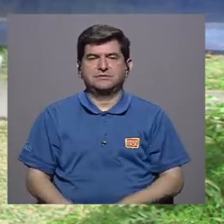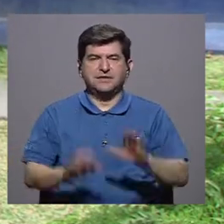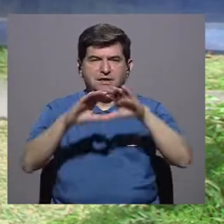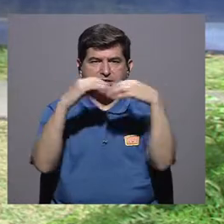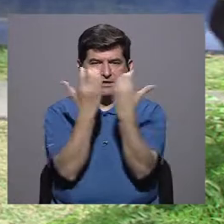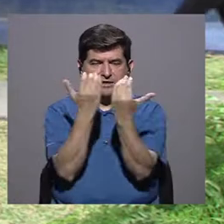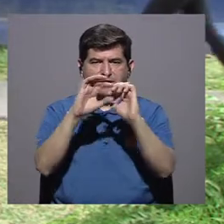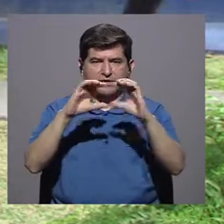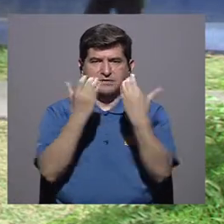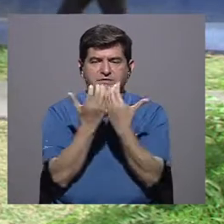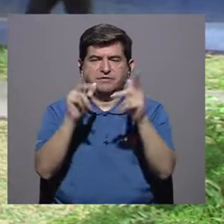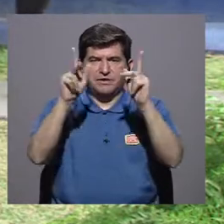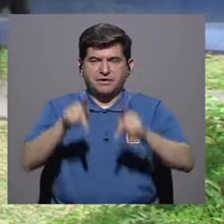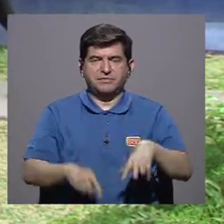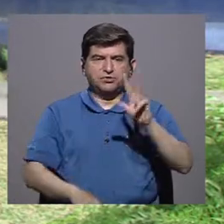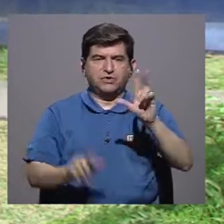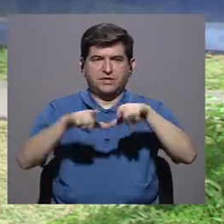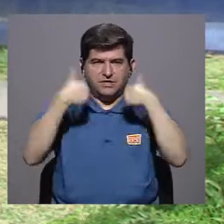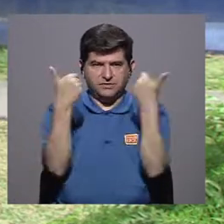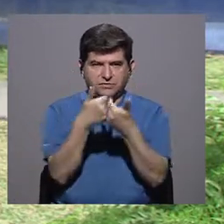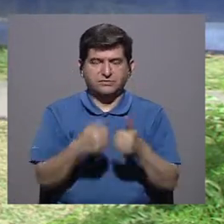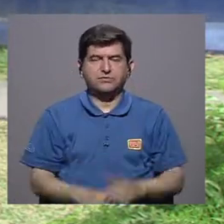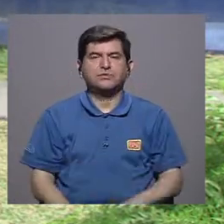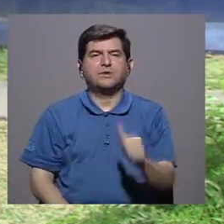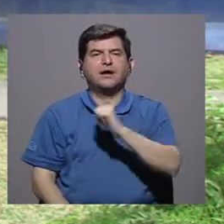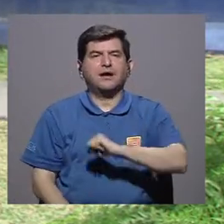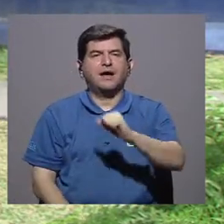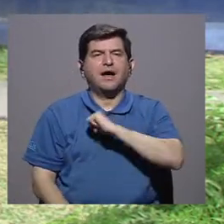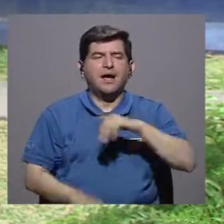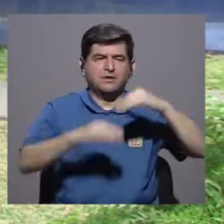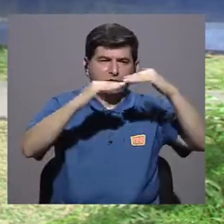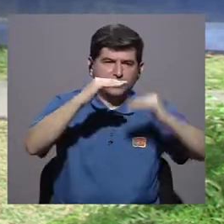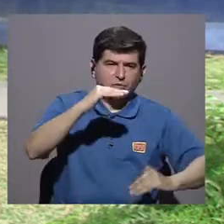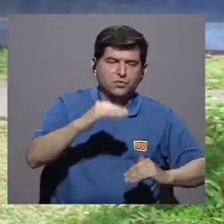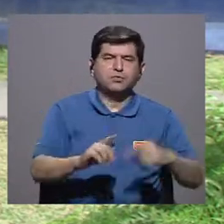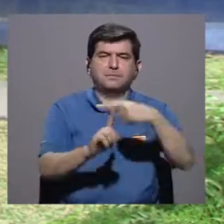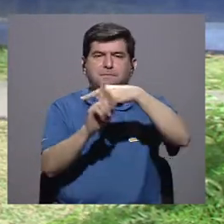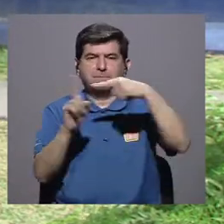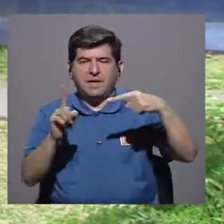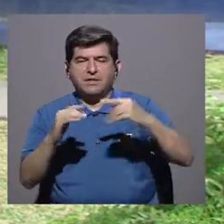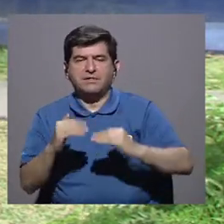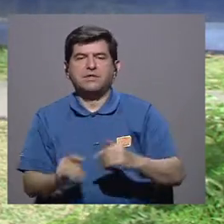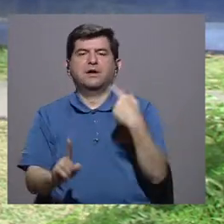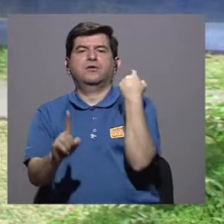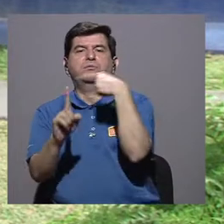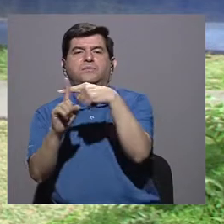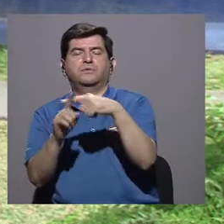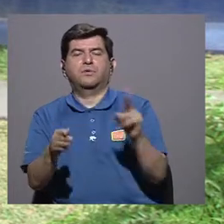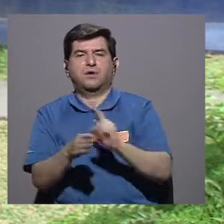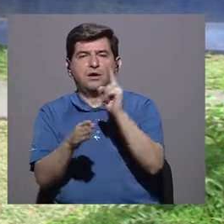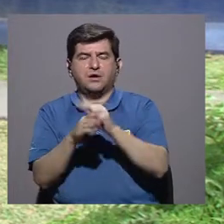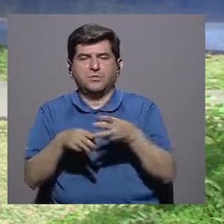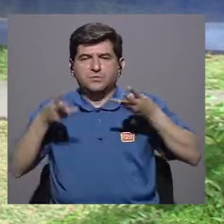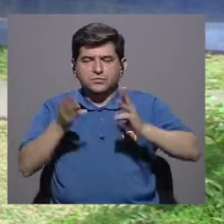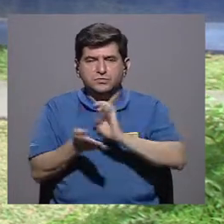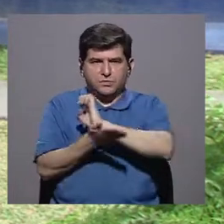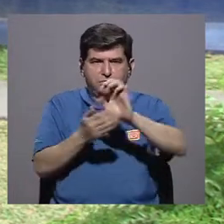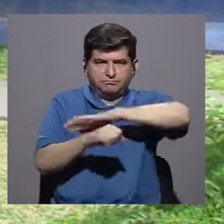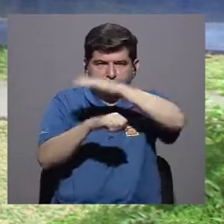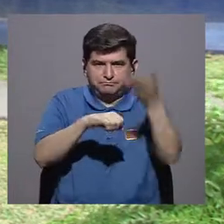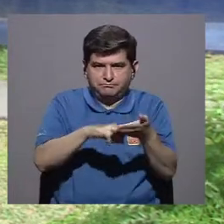personas en tres diferentes grupos, en una actitud baja, una actitud intermedia y una actitud positiva al uso de métodos anticonceptivos.